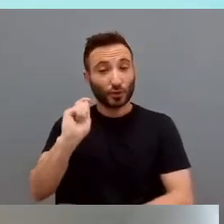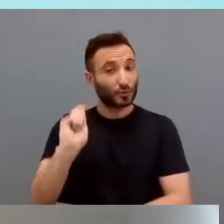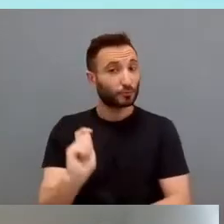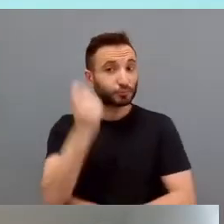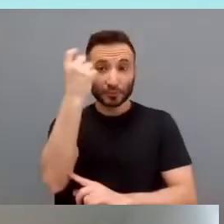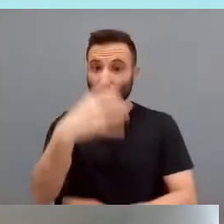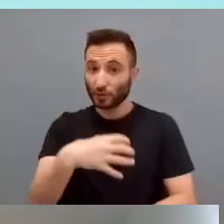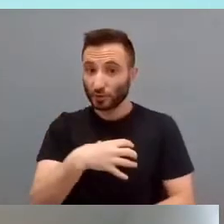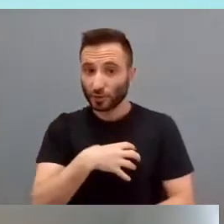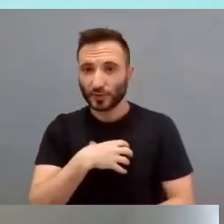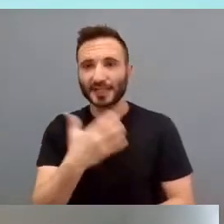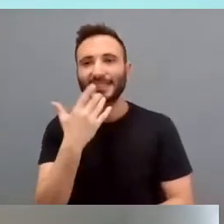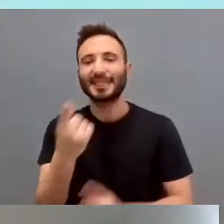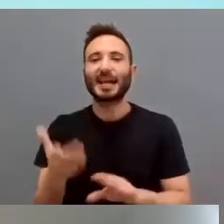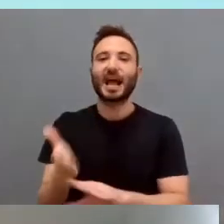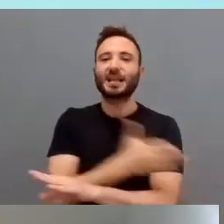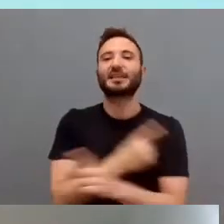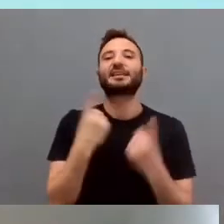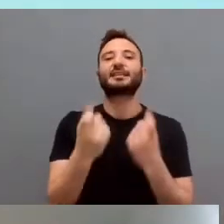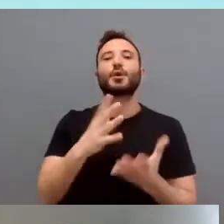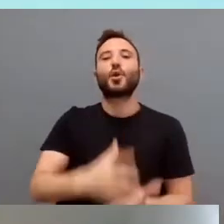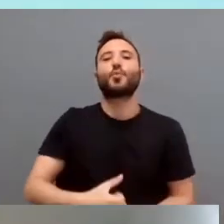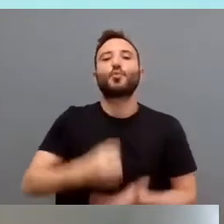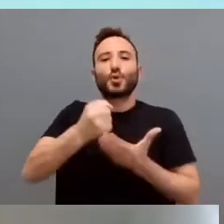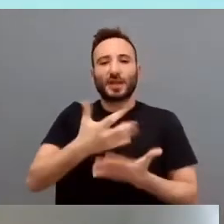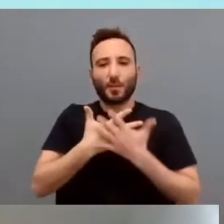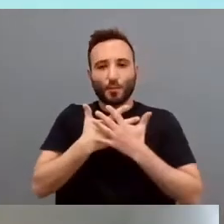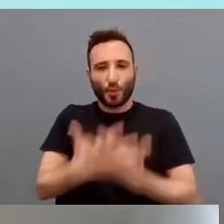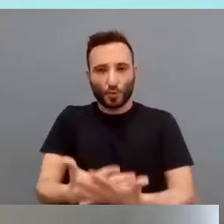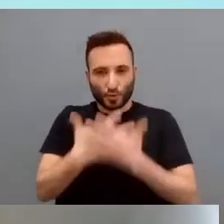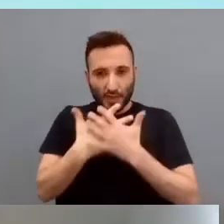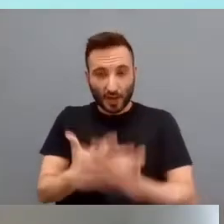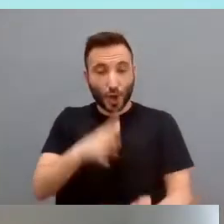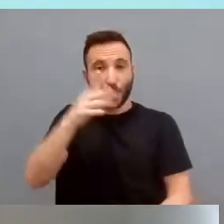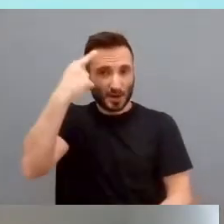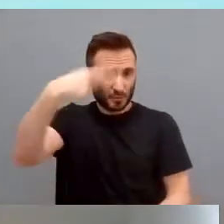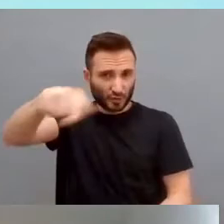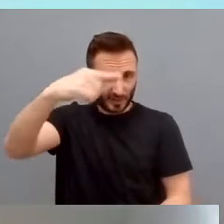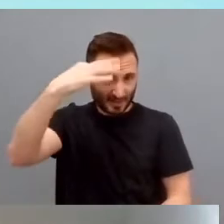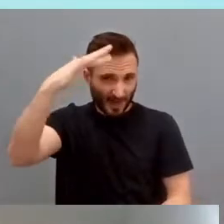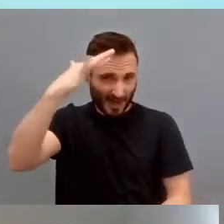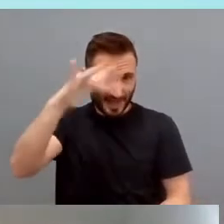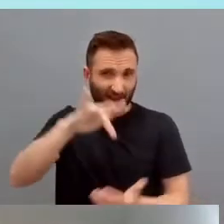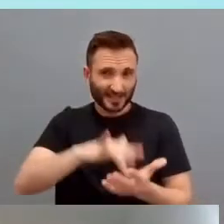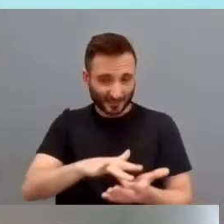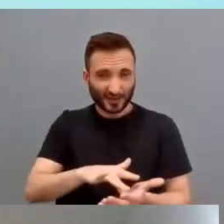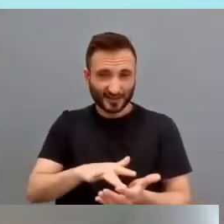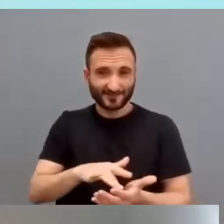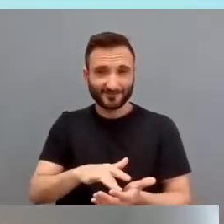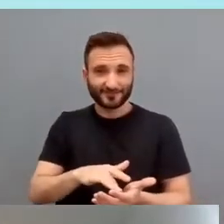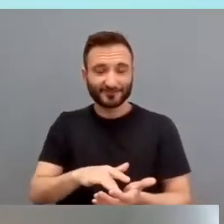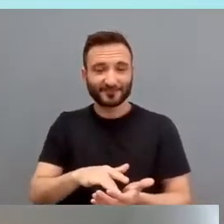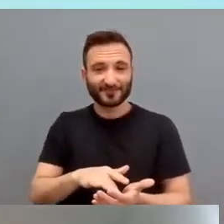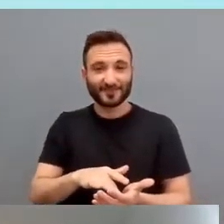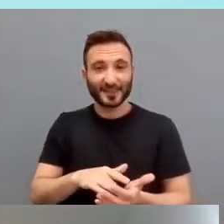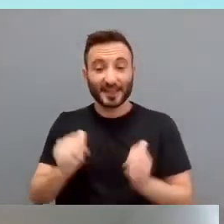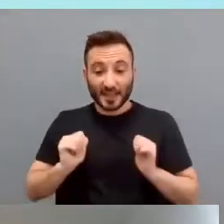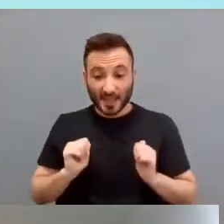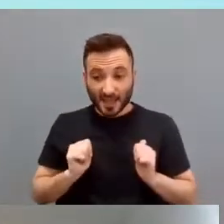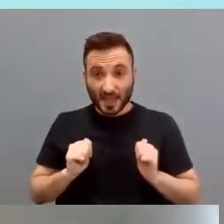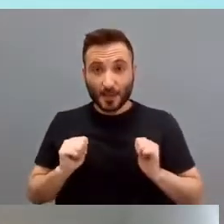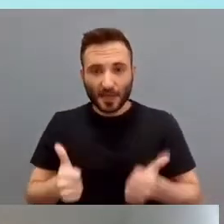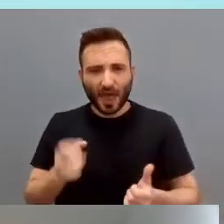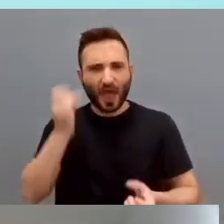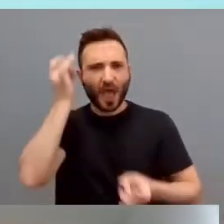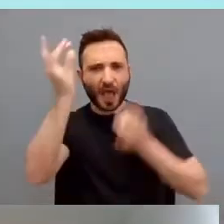sin una bolsa de voluntarios, porque pueden imaginar lo que significa poner en marcha todas